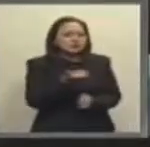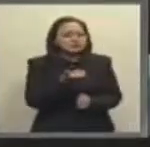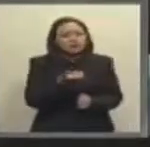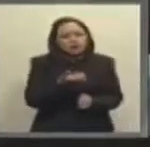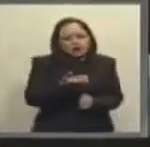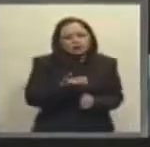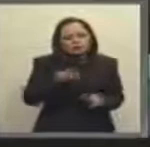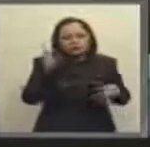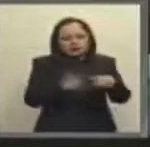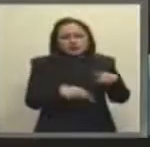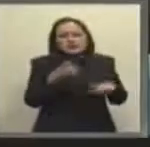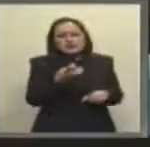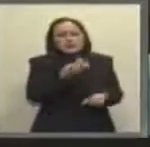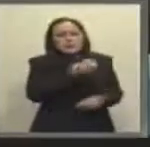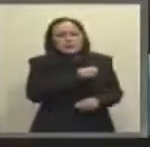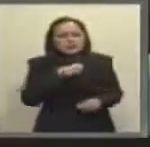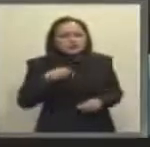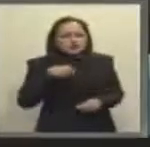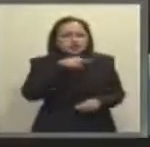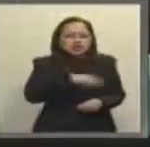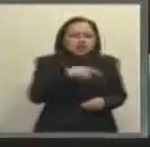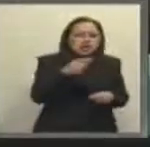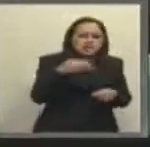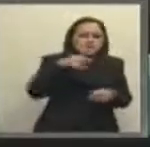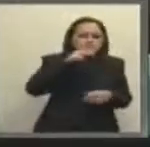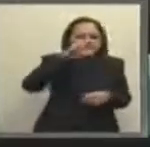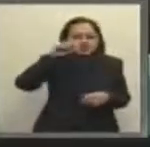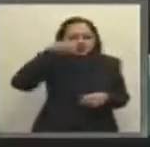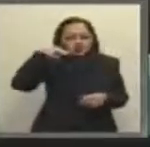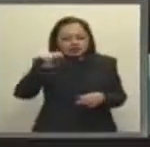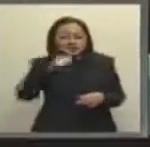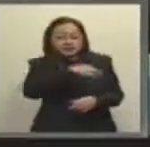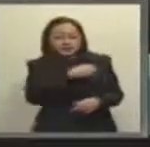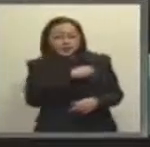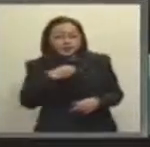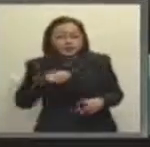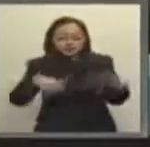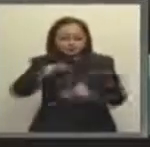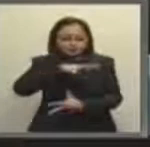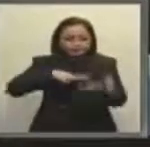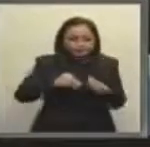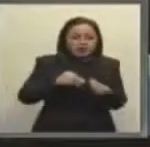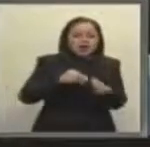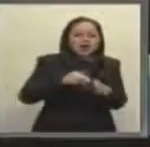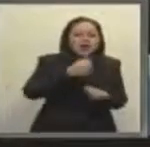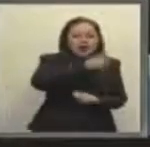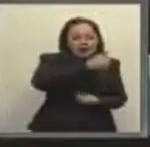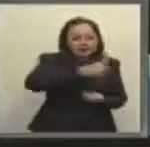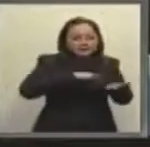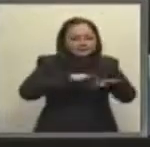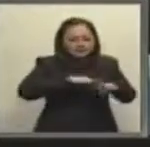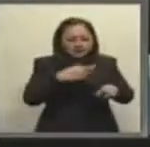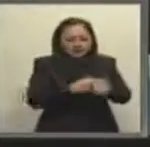obligación que antes tenía el pensioniste de reinvertirlo en favor de las cuentas individuales de los